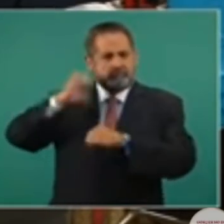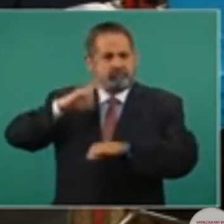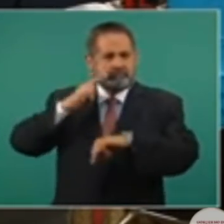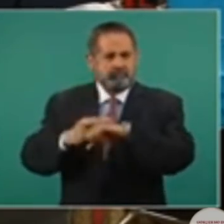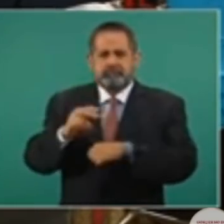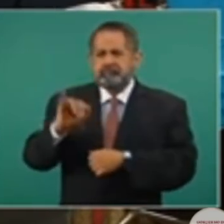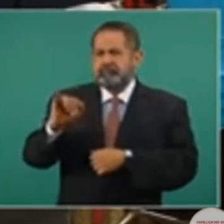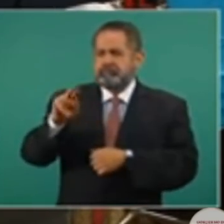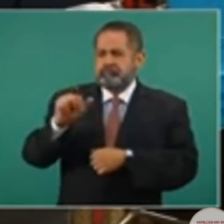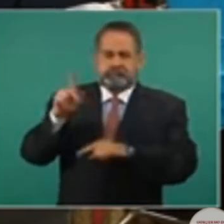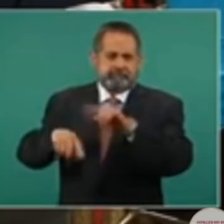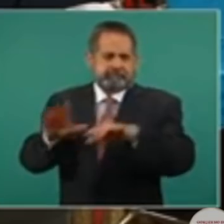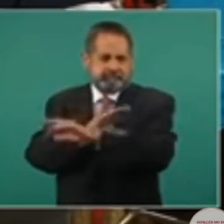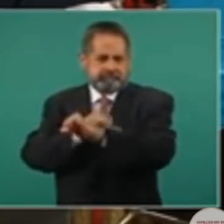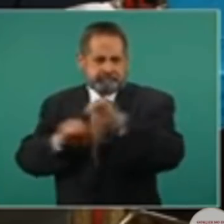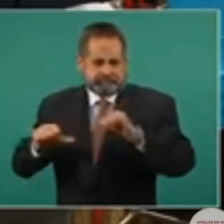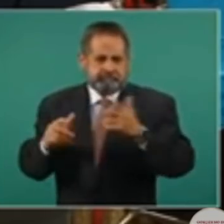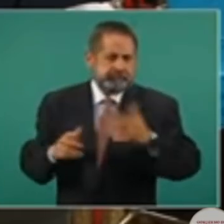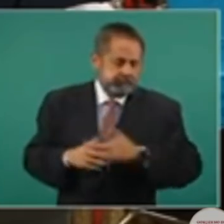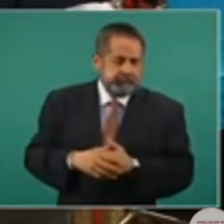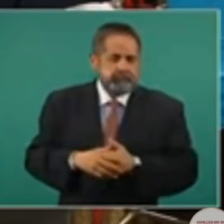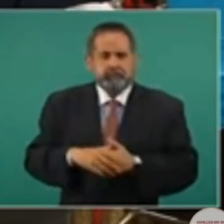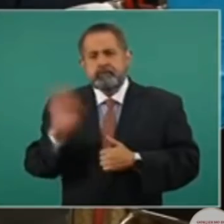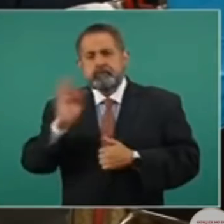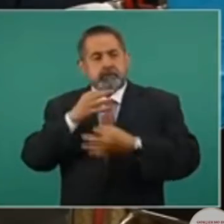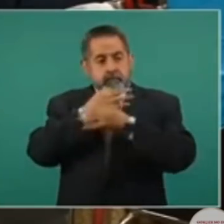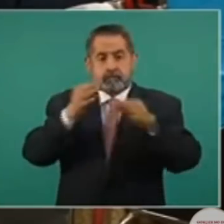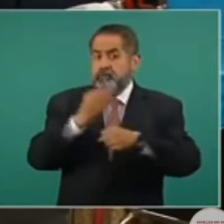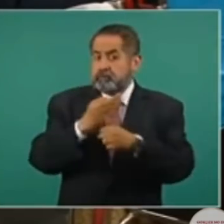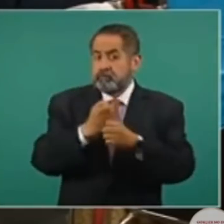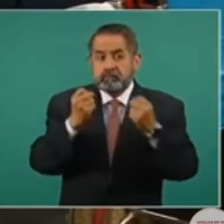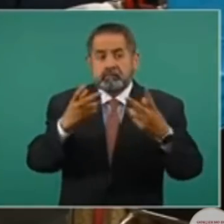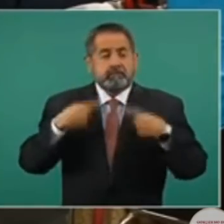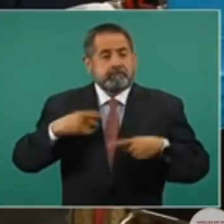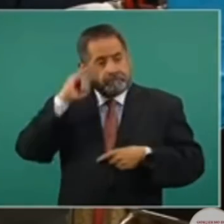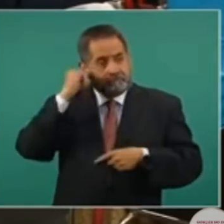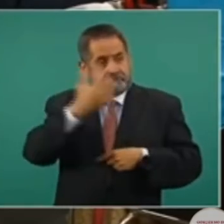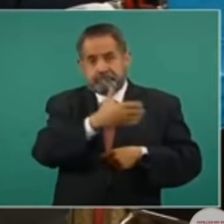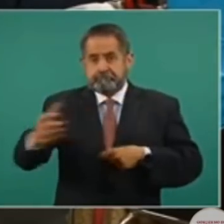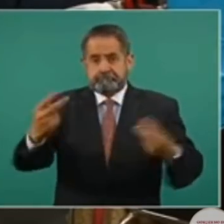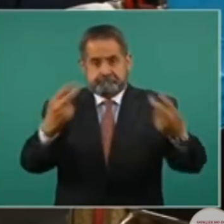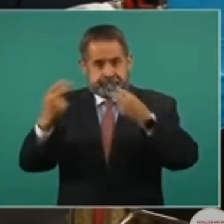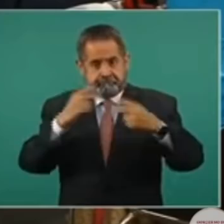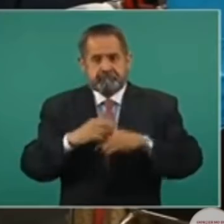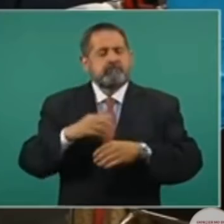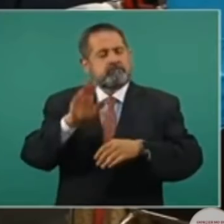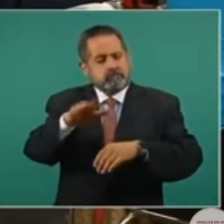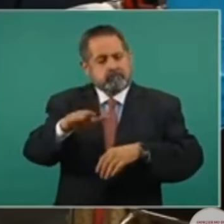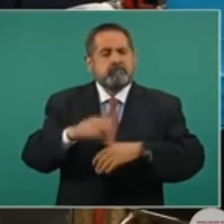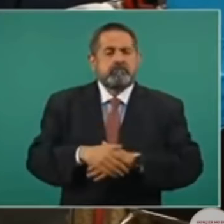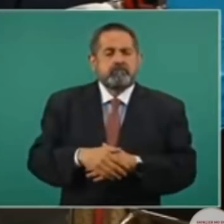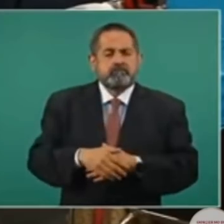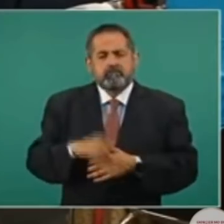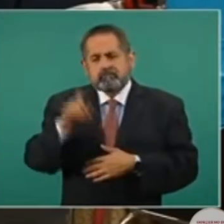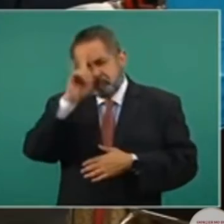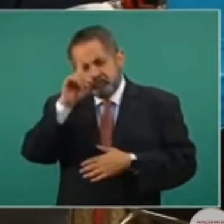enviara un mensaje a usted a los campesinos, a los sembradores, porque esta conferencia la ven muchos de ellos, más que nada de orientación.